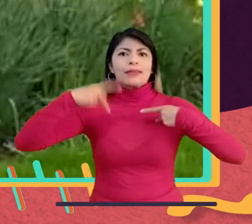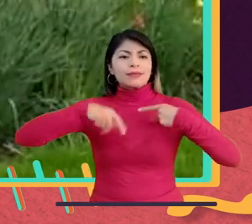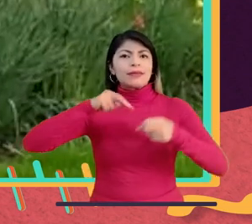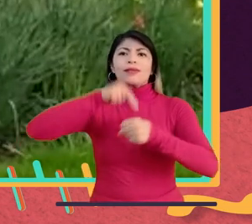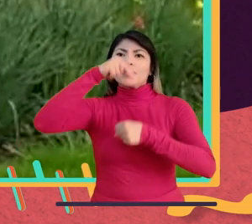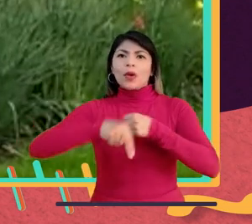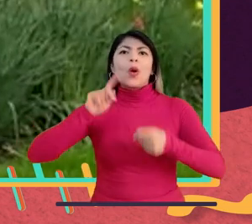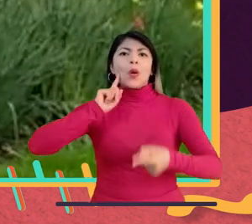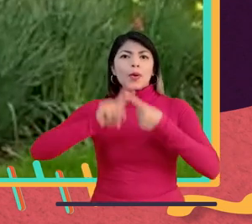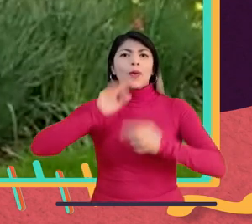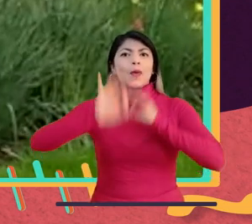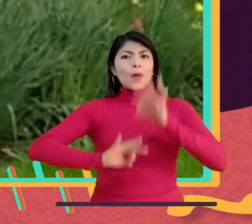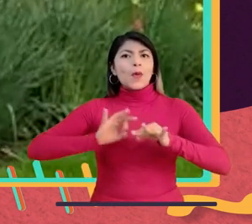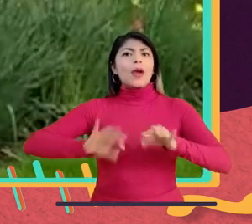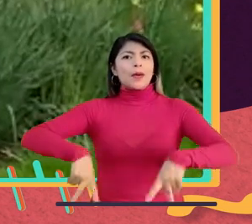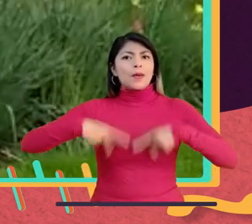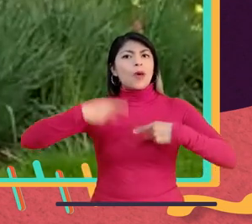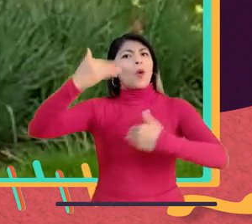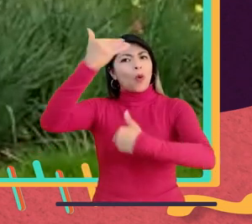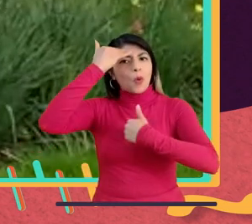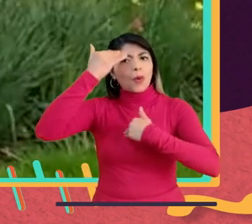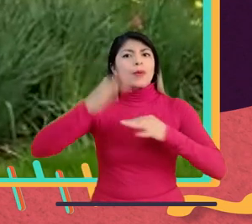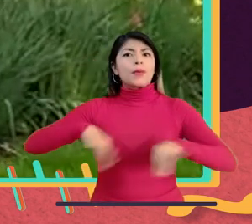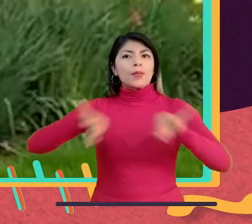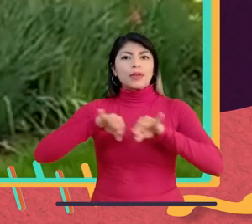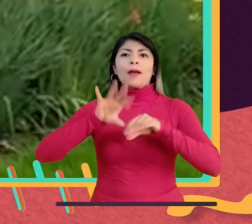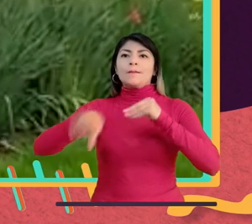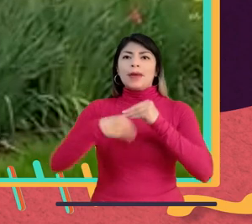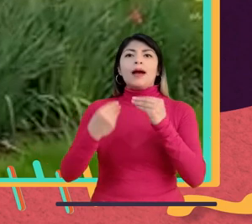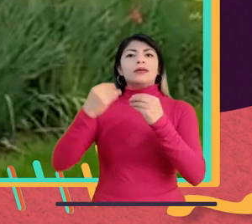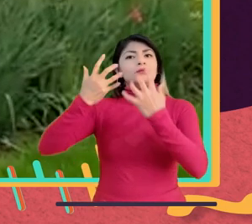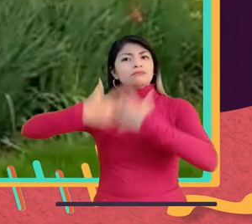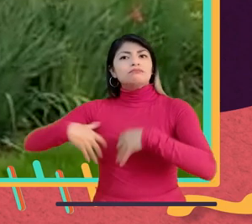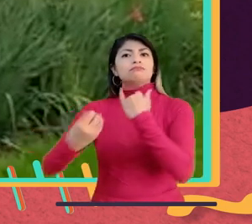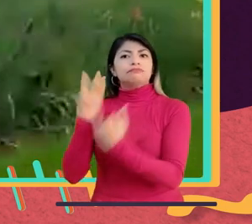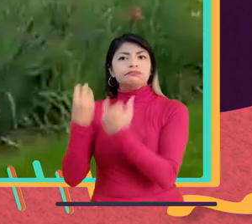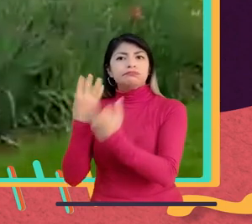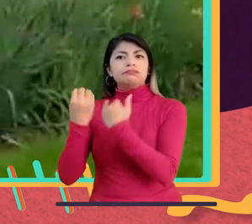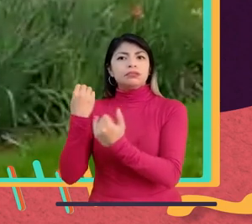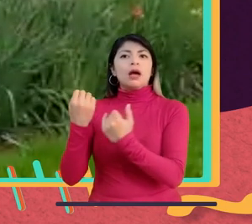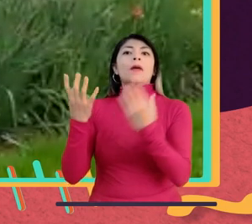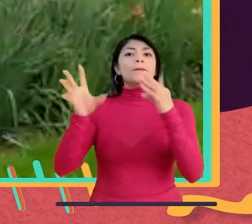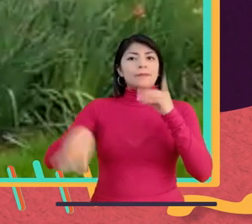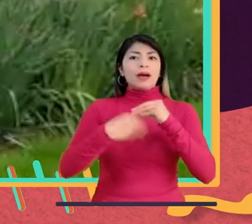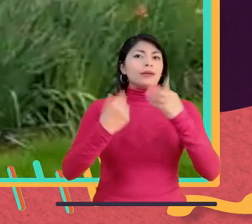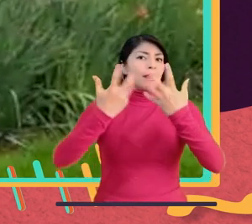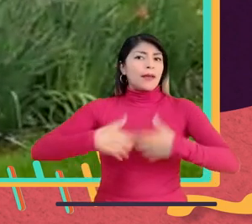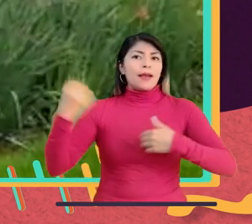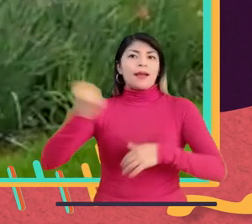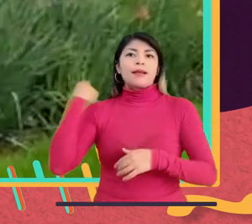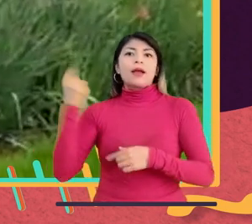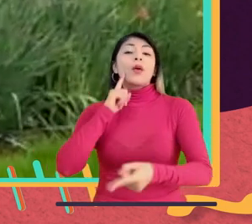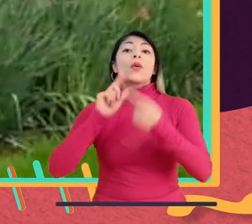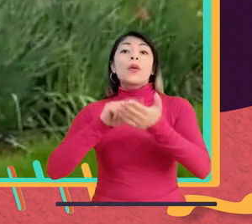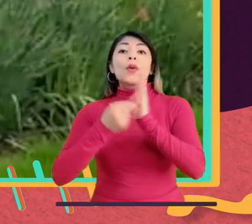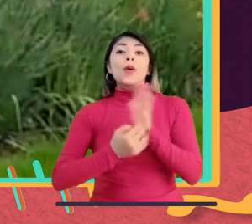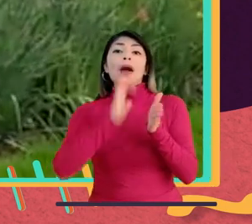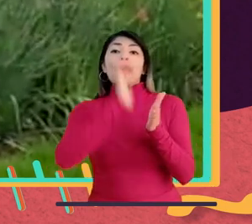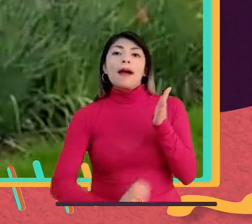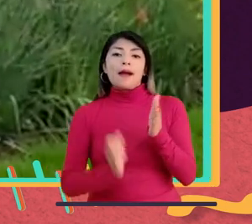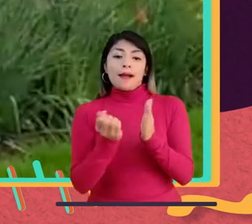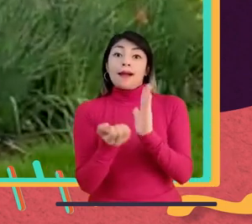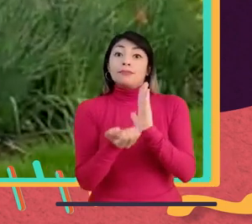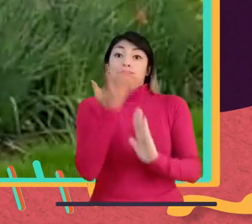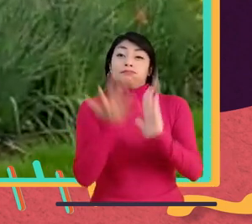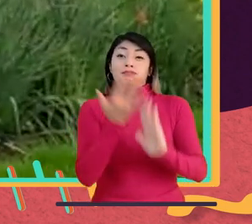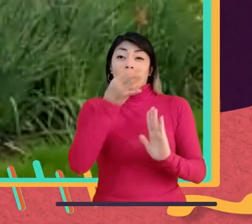necesitamos una ciudadanía para la vida consciente y necesitamos industrias y fábricas y empresas en general